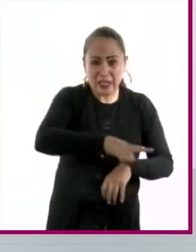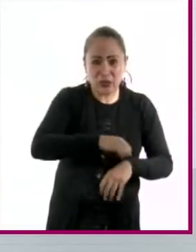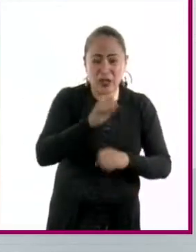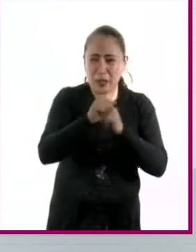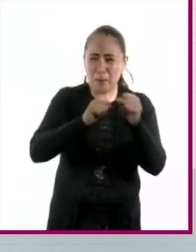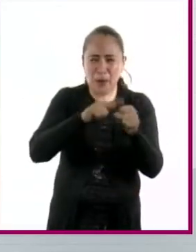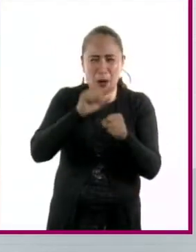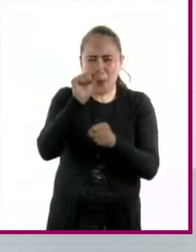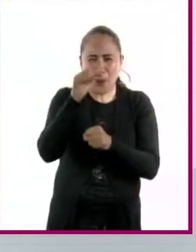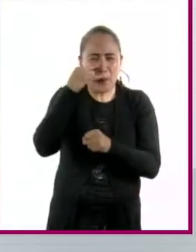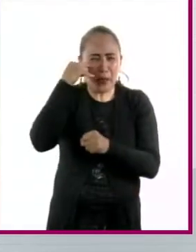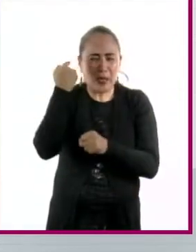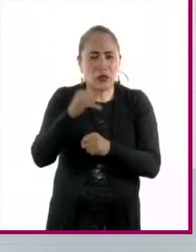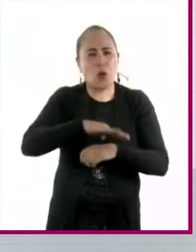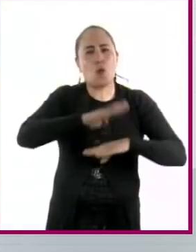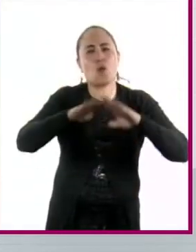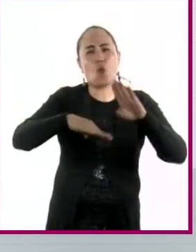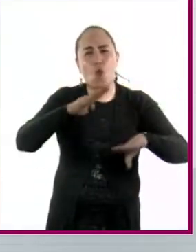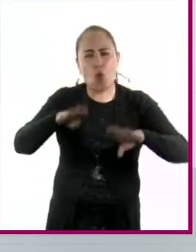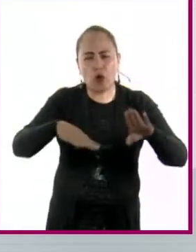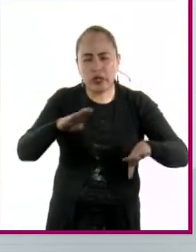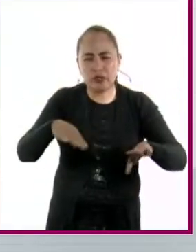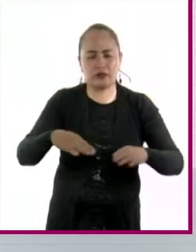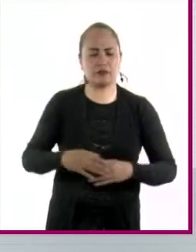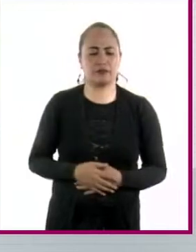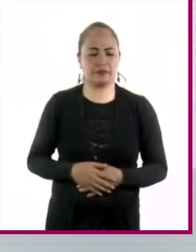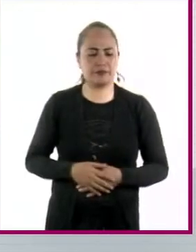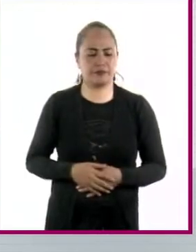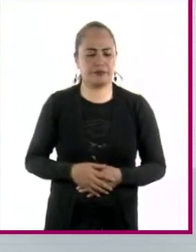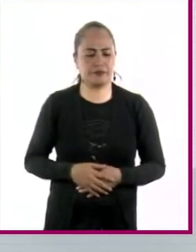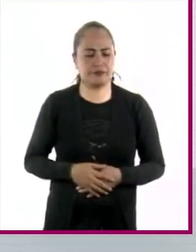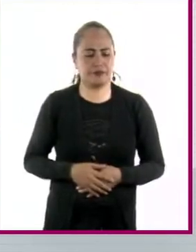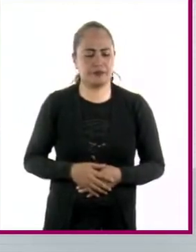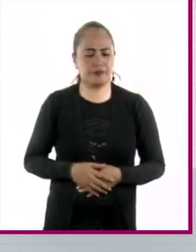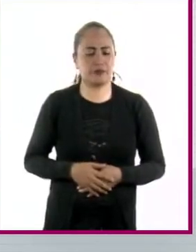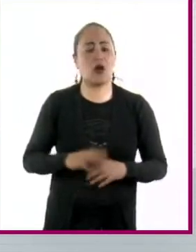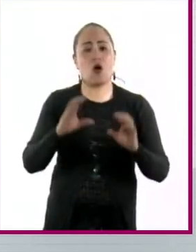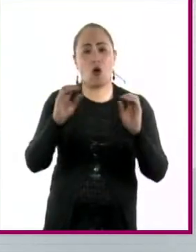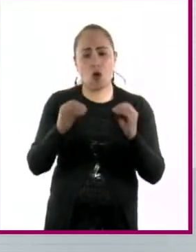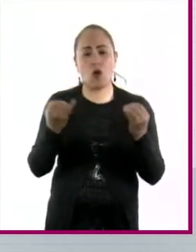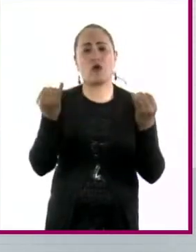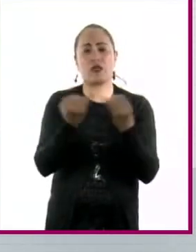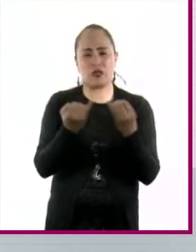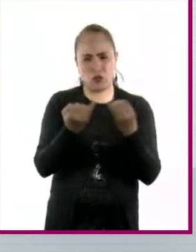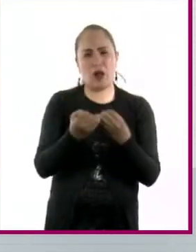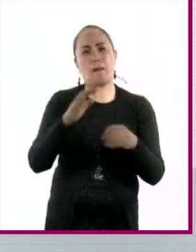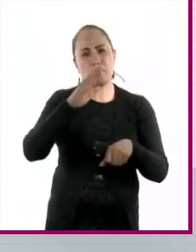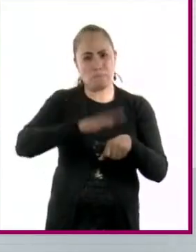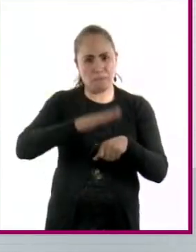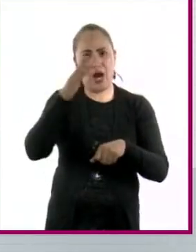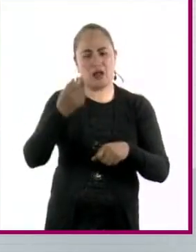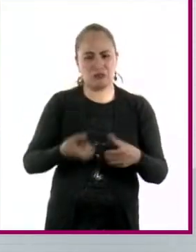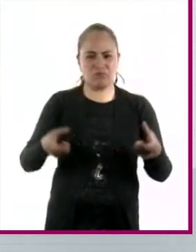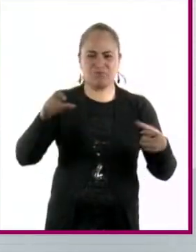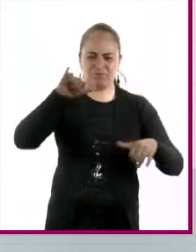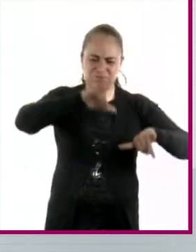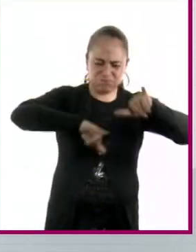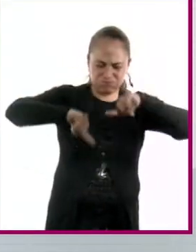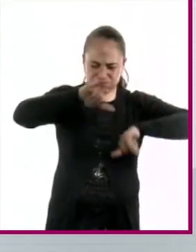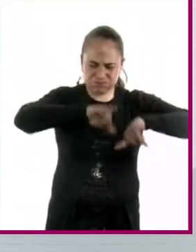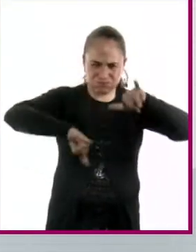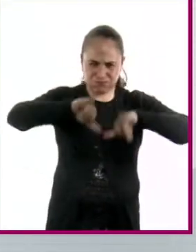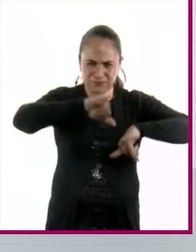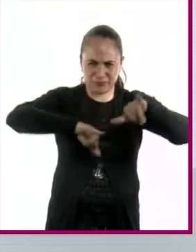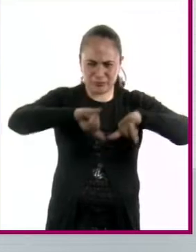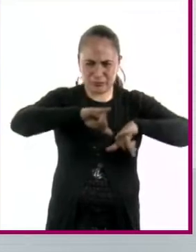herbicidas. Y también cuando le metemos fertilizantes, muchos de estos microorganismos hacen